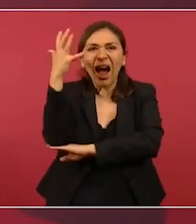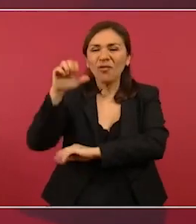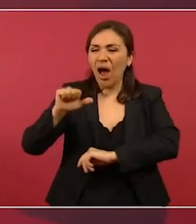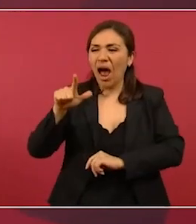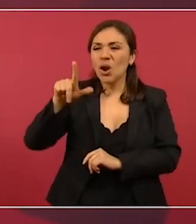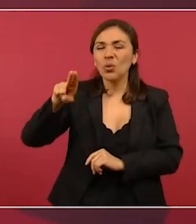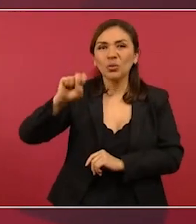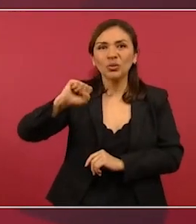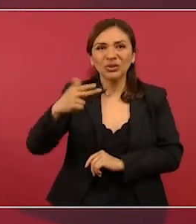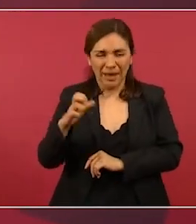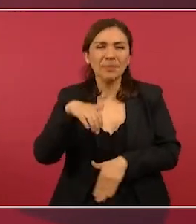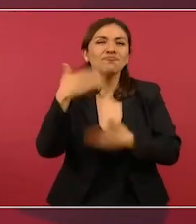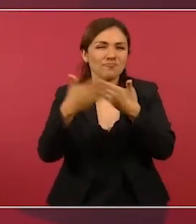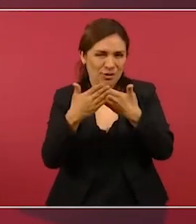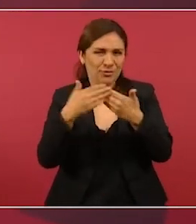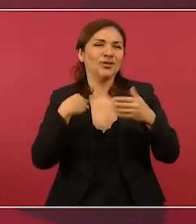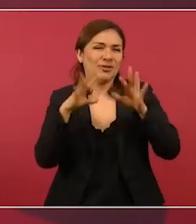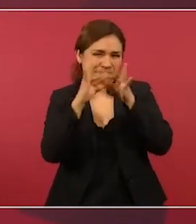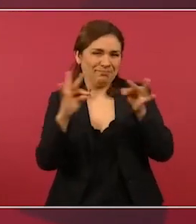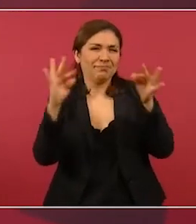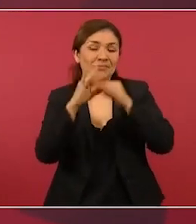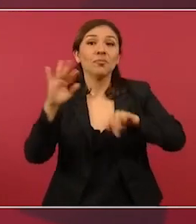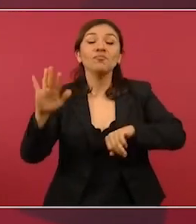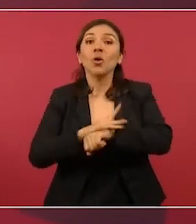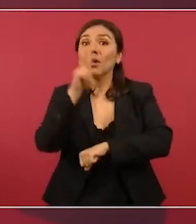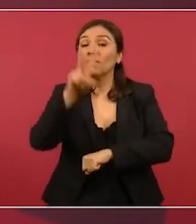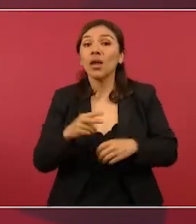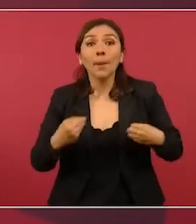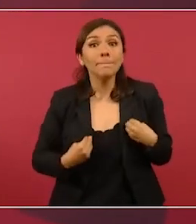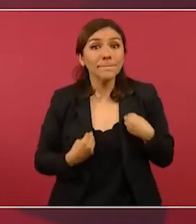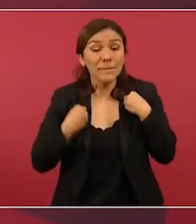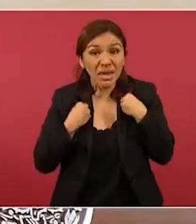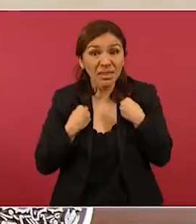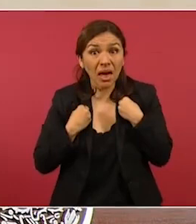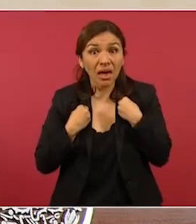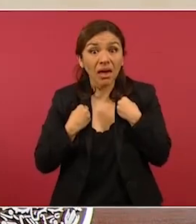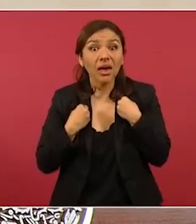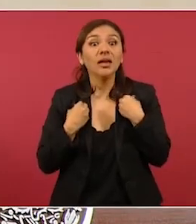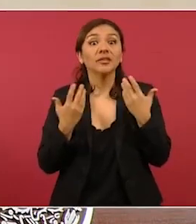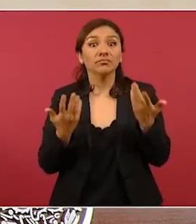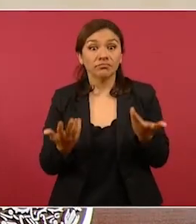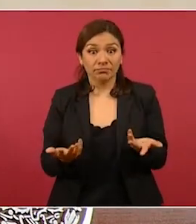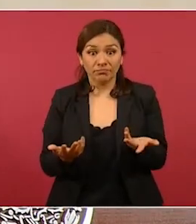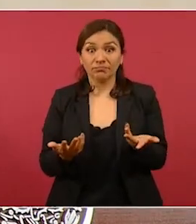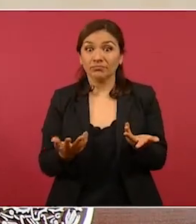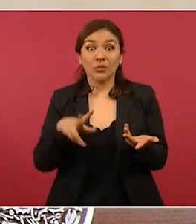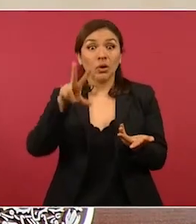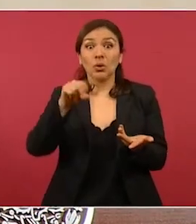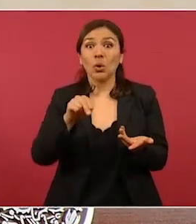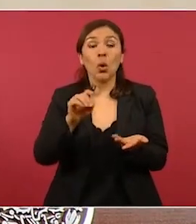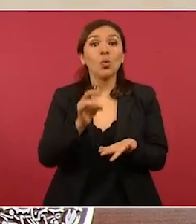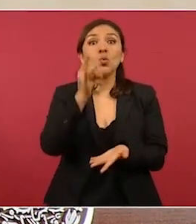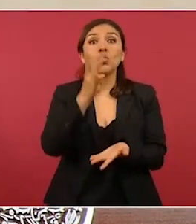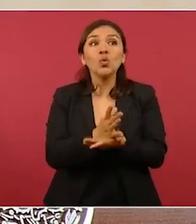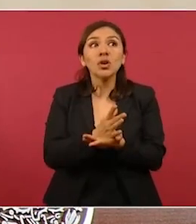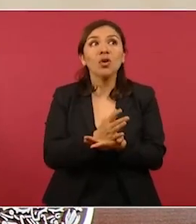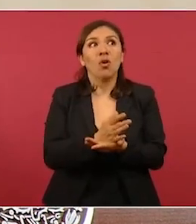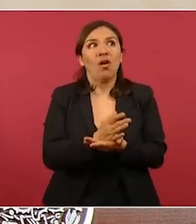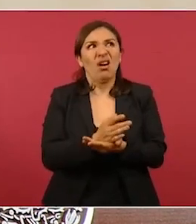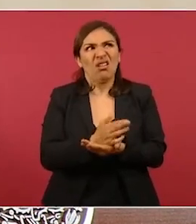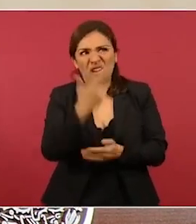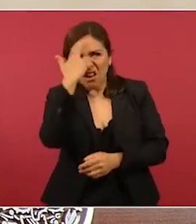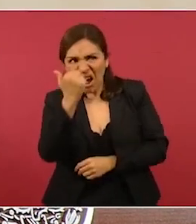Ya vamos a hablar de eso, porque la vida no sólo es lo racional,